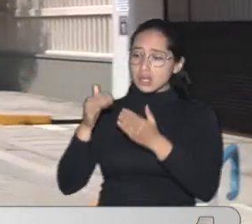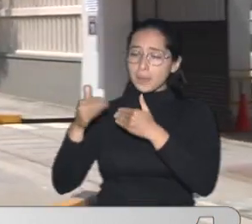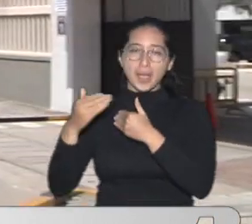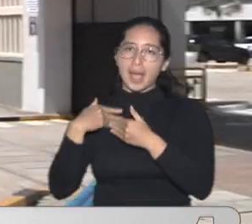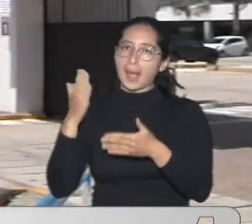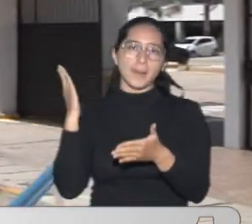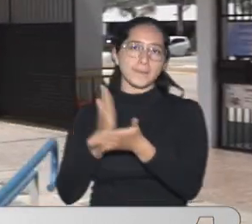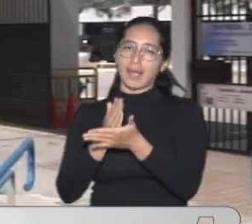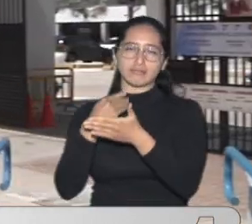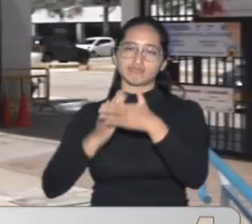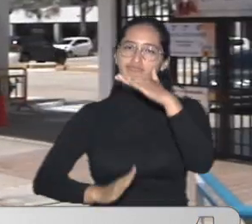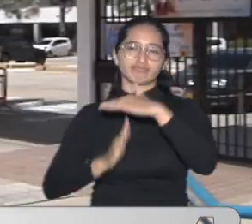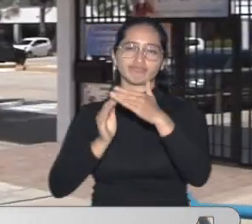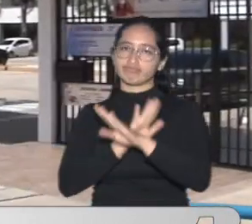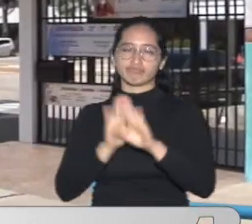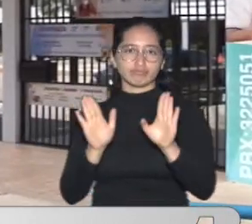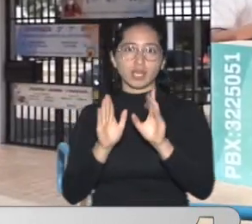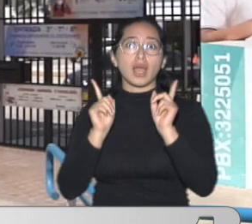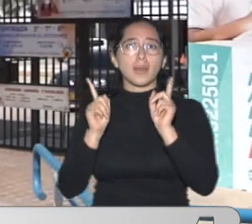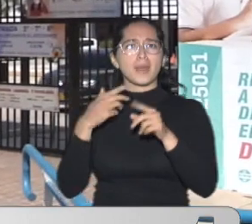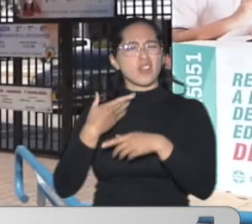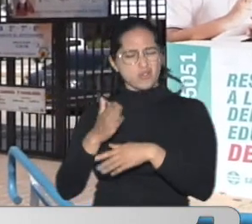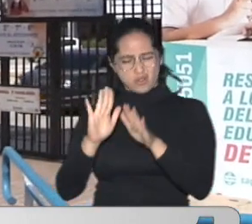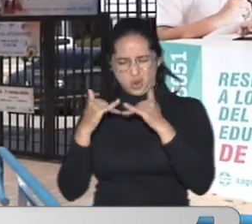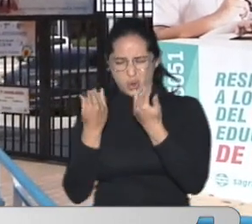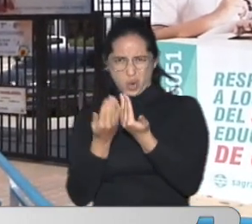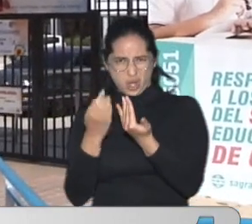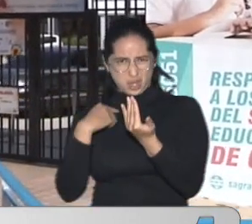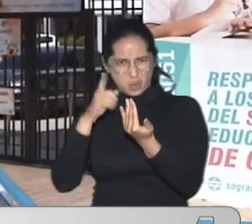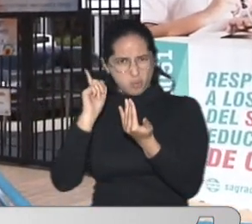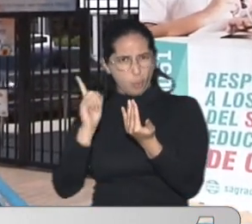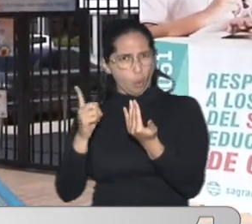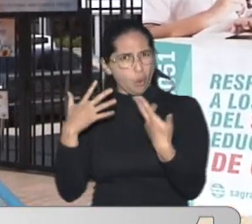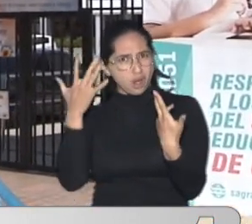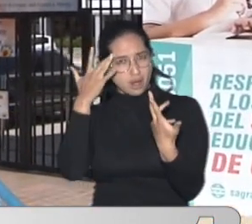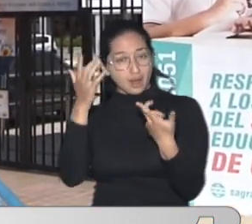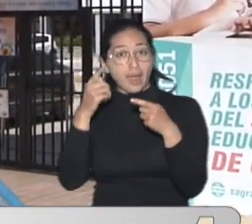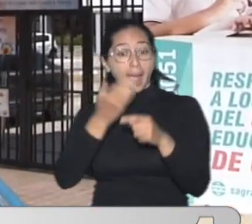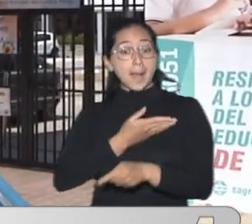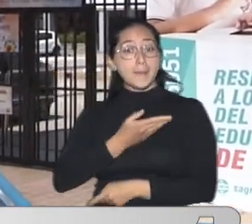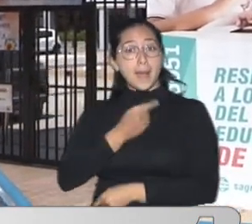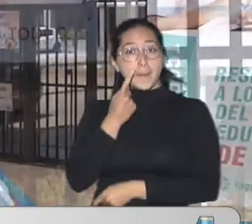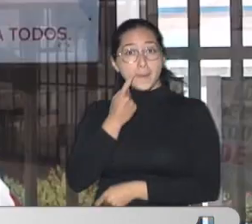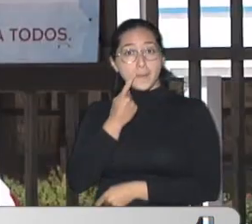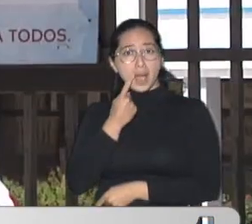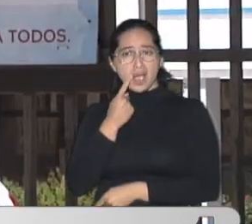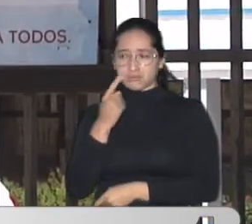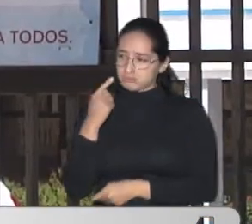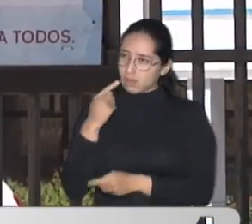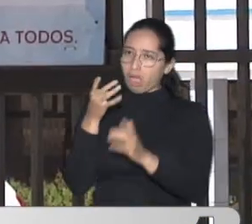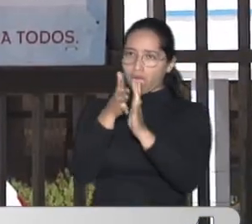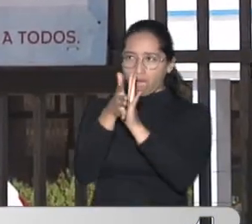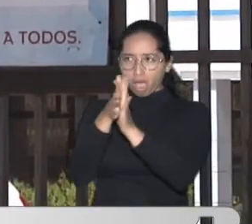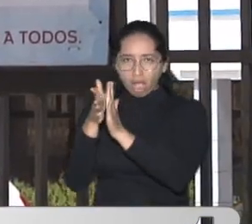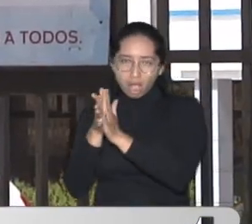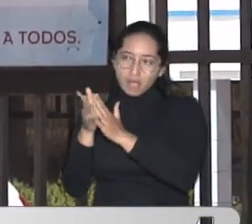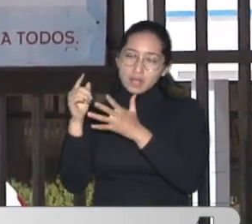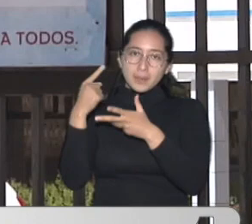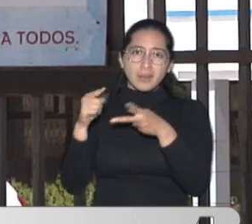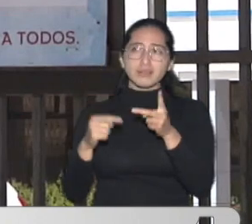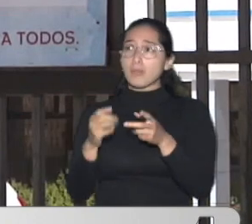modalidad De alternancia Según la institución Educativa Los padres De familia Reportaron De manera Irregular La